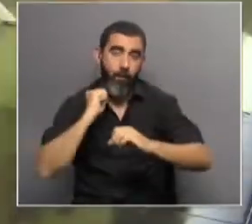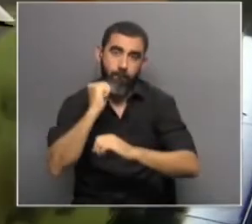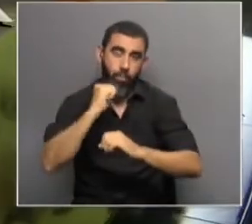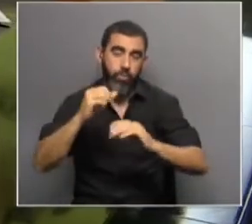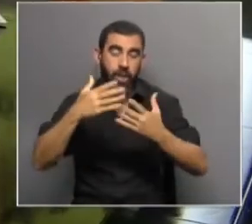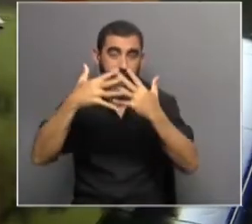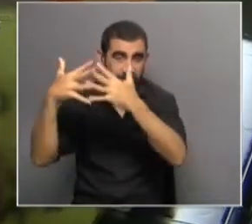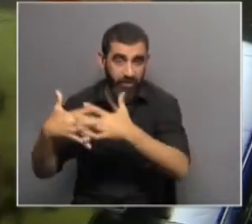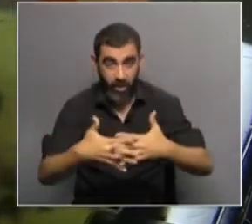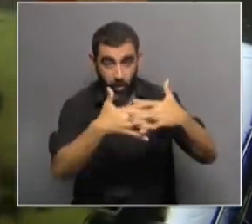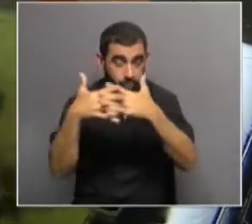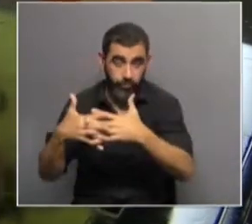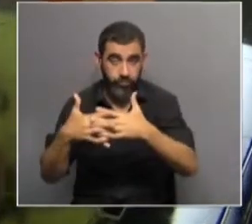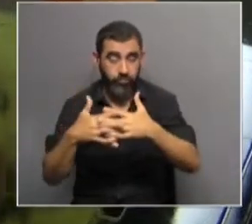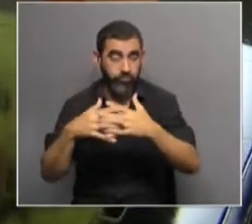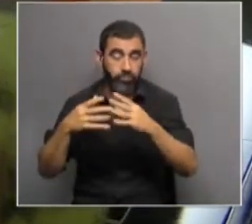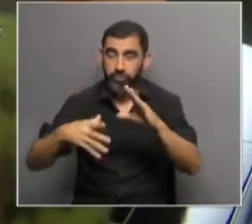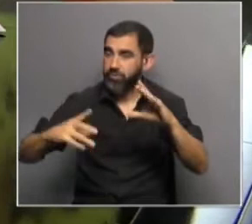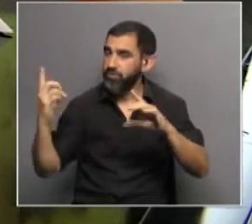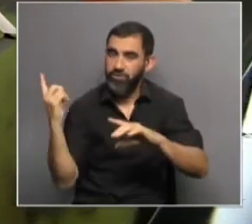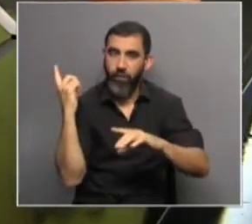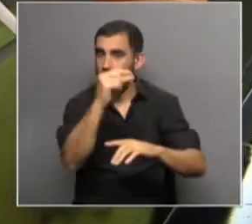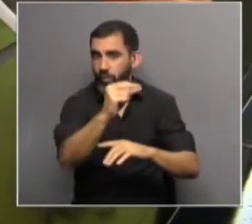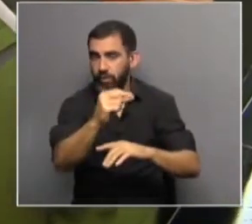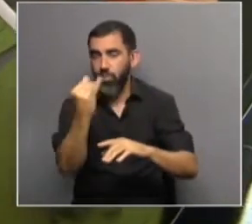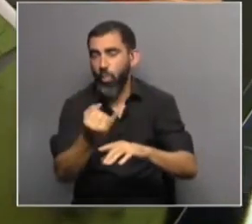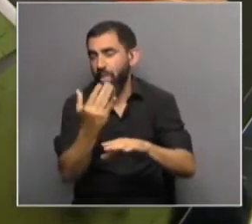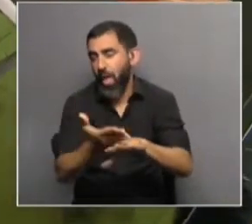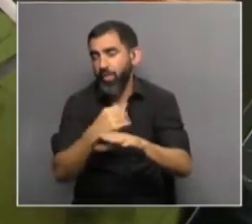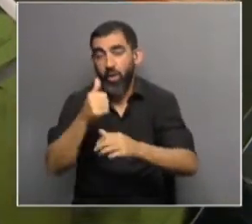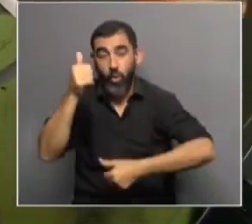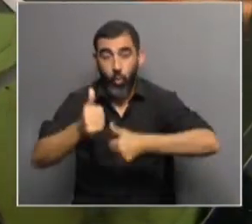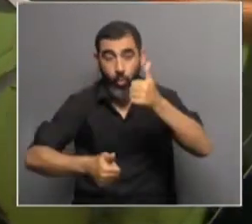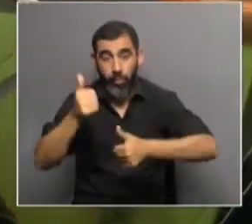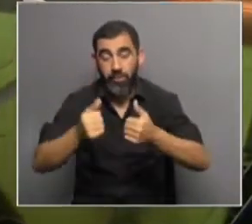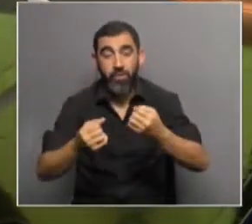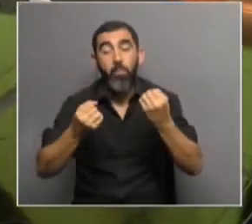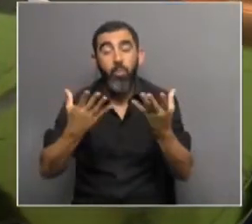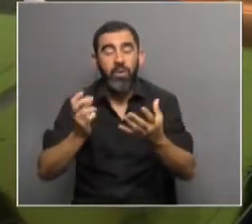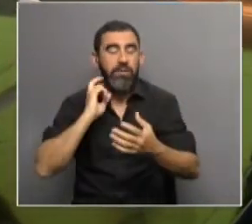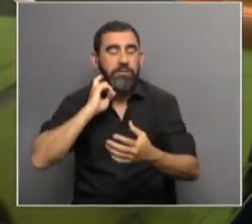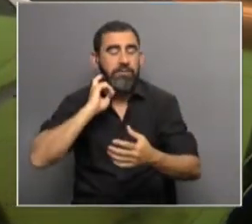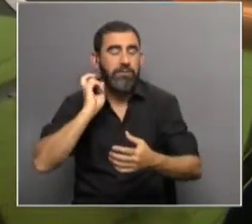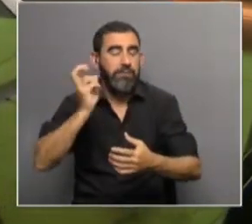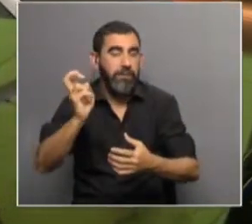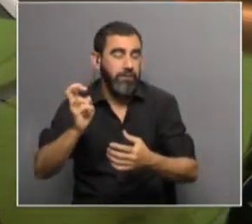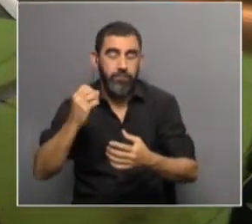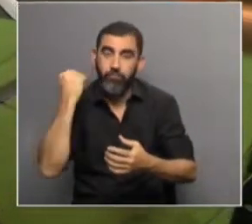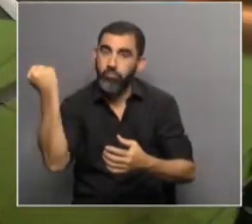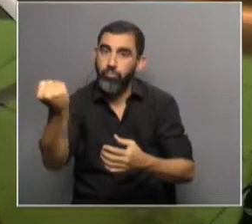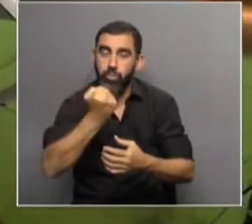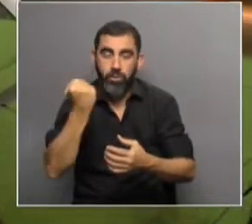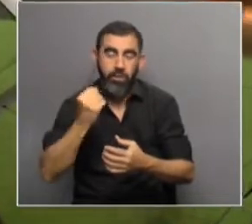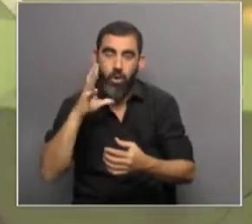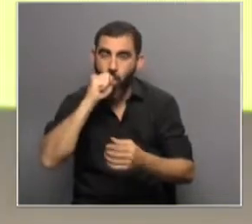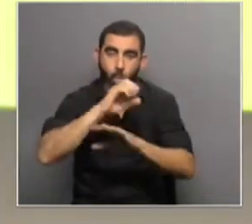Unidos, que se retiró, de hecho, de unos días de la competición, por estar bajo un estrés muy importante. O sea